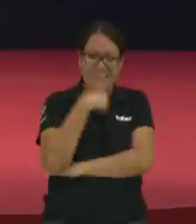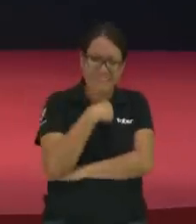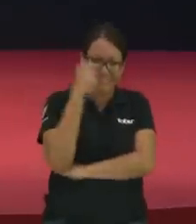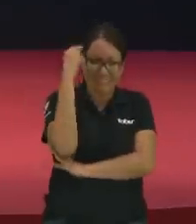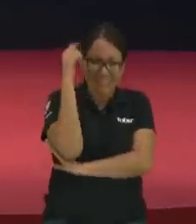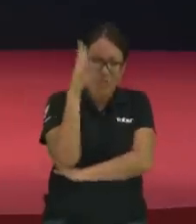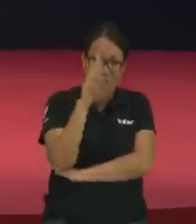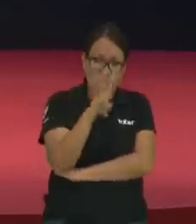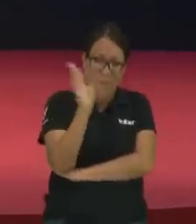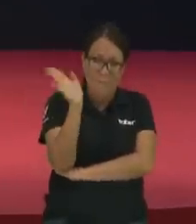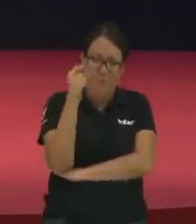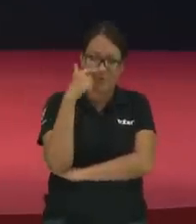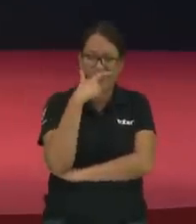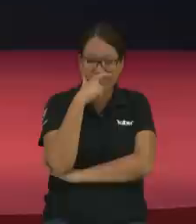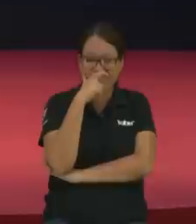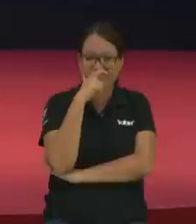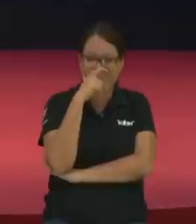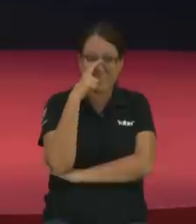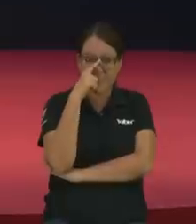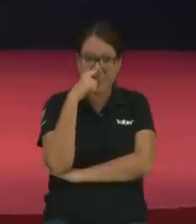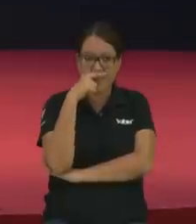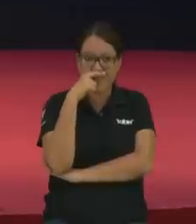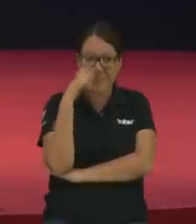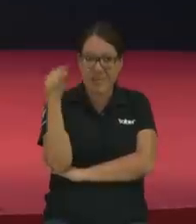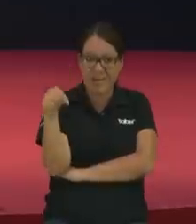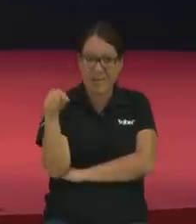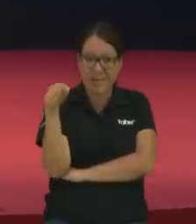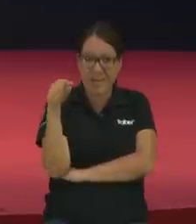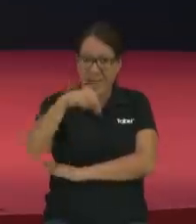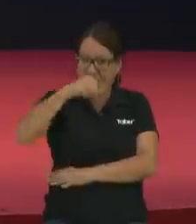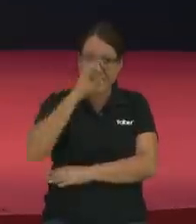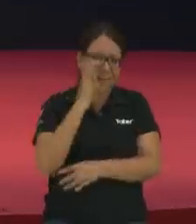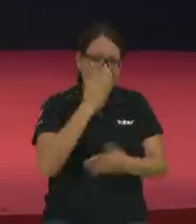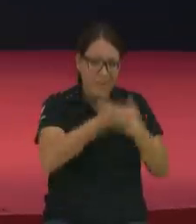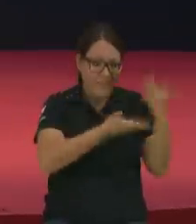dos buses para tomar y sirvió todo el día en la cafetería.